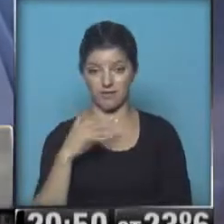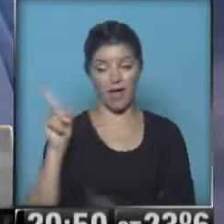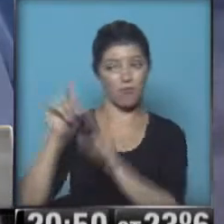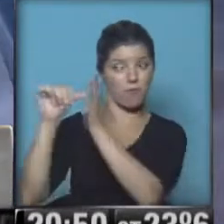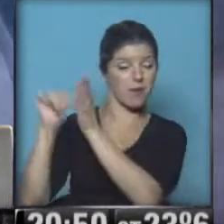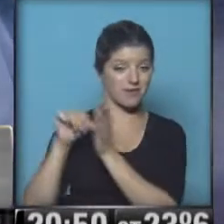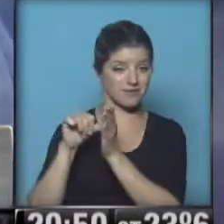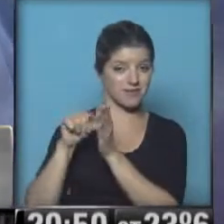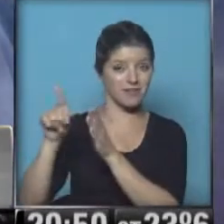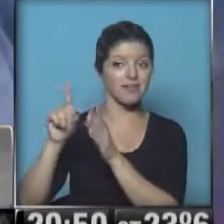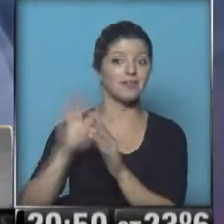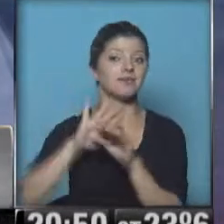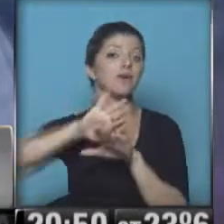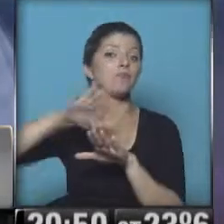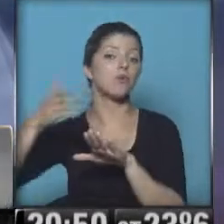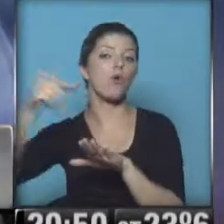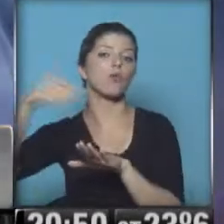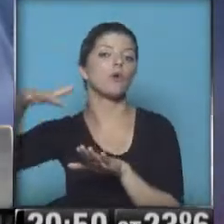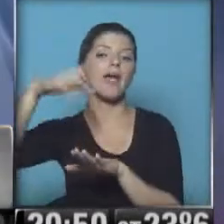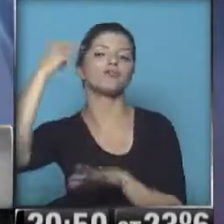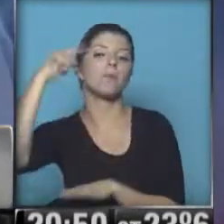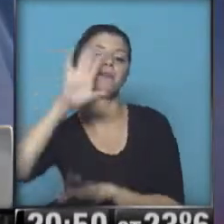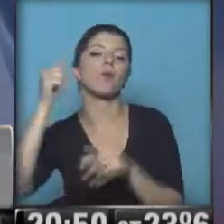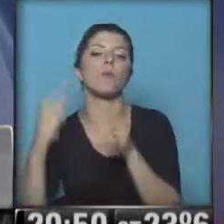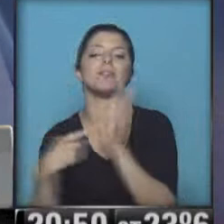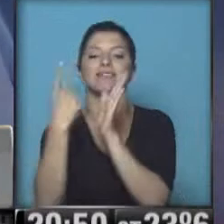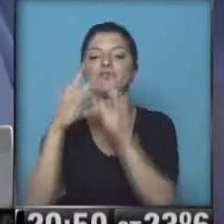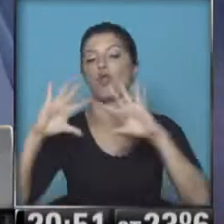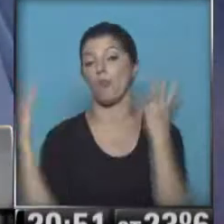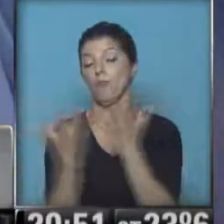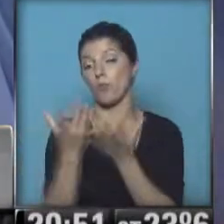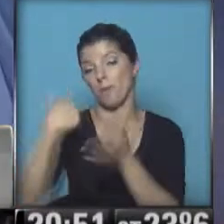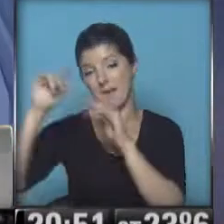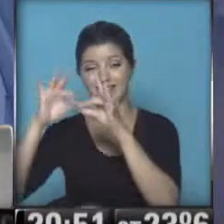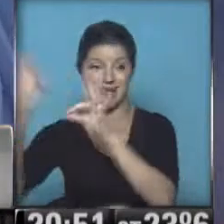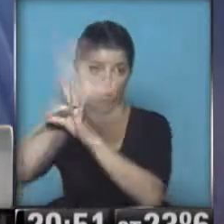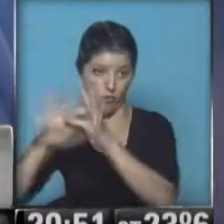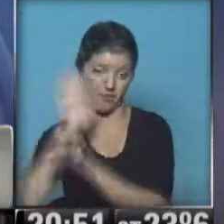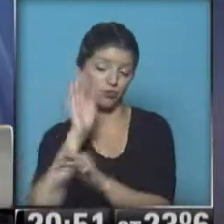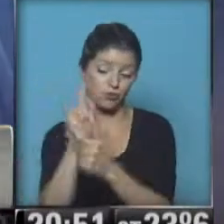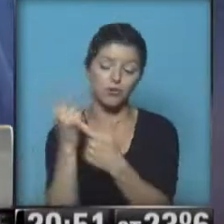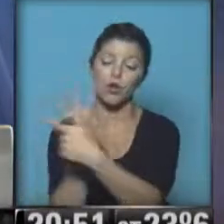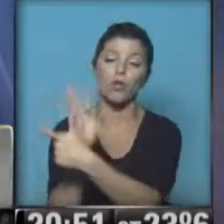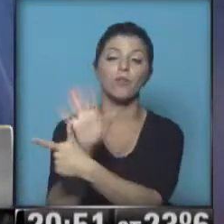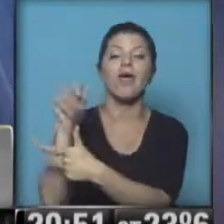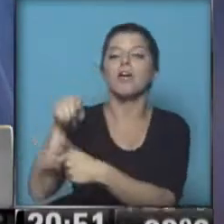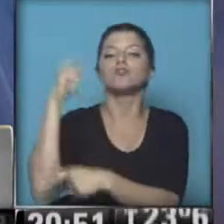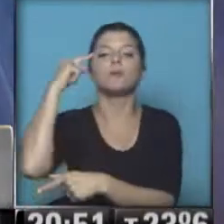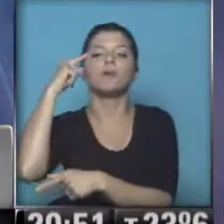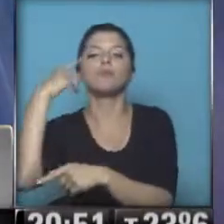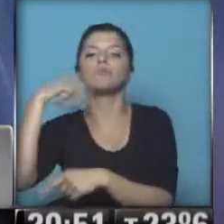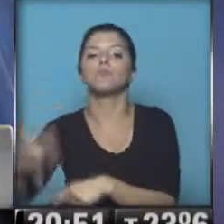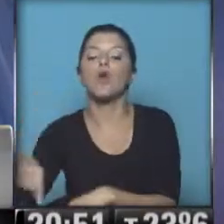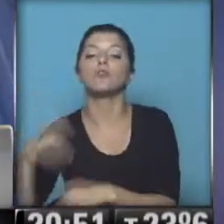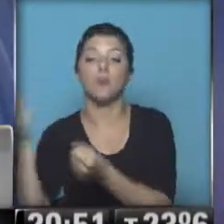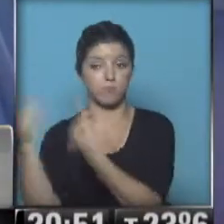los países periféricos, viéndose ellos siempre como el centro del mundo, principalmente Europa y Estados Unidos, solamente como proveedores de materias primas,